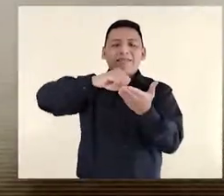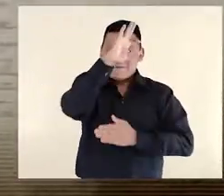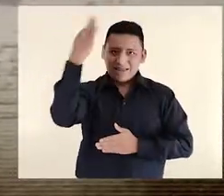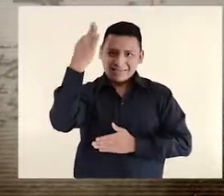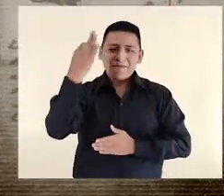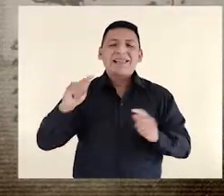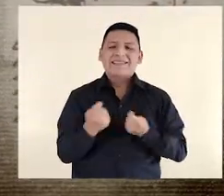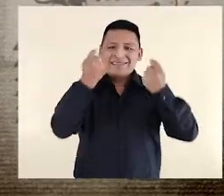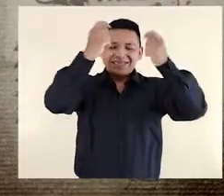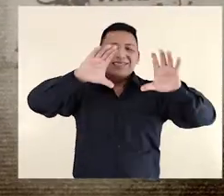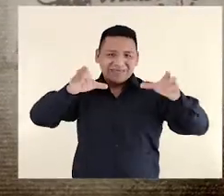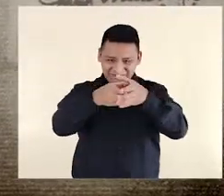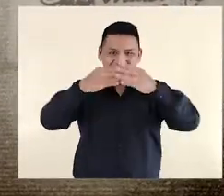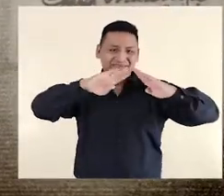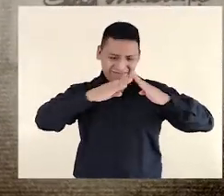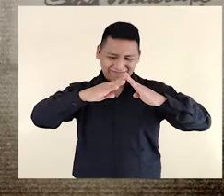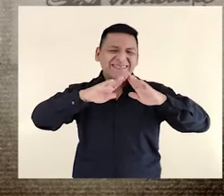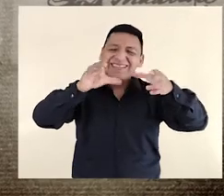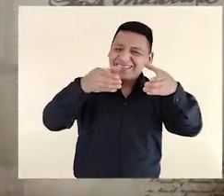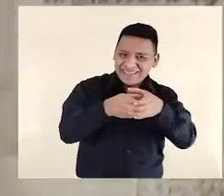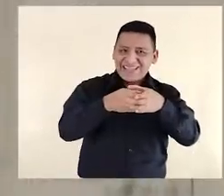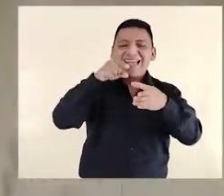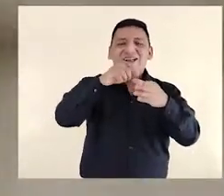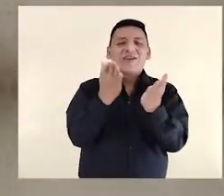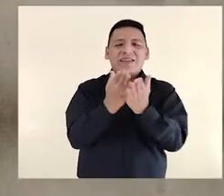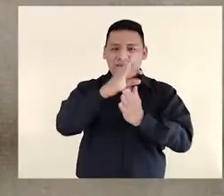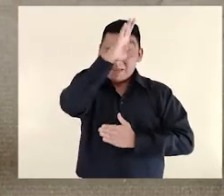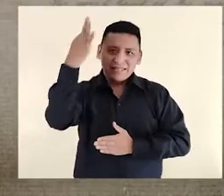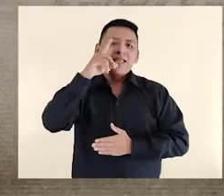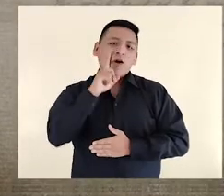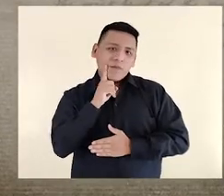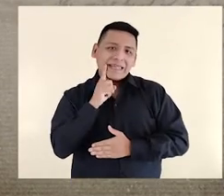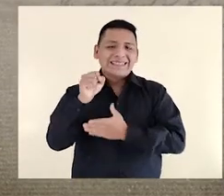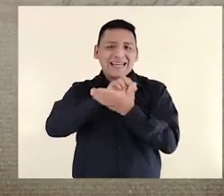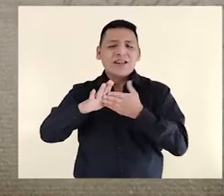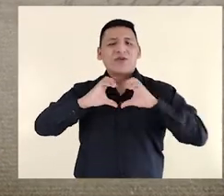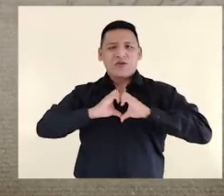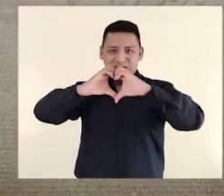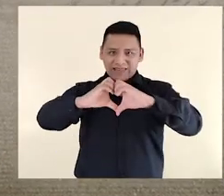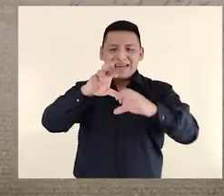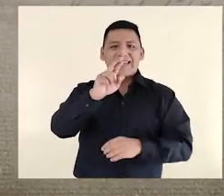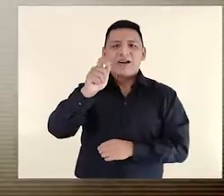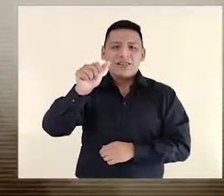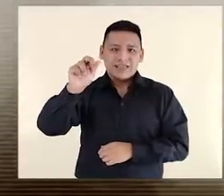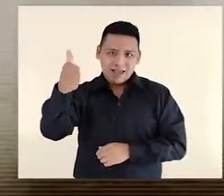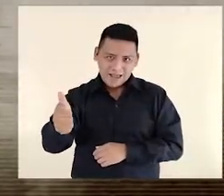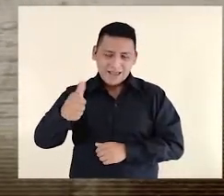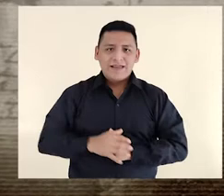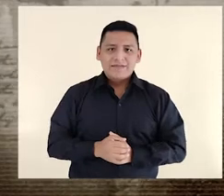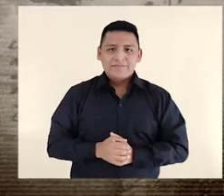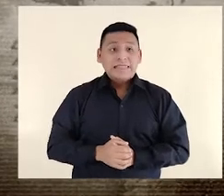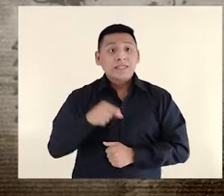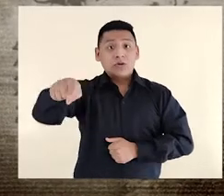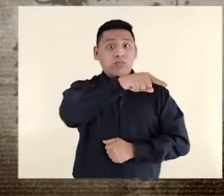en las celebraciones de la colonia donde, precisamente, se encontraba el Colegio Francés para Varones de Sagrados Corazones Recoleta. Y